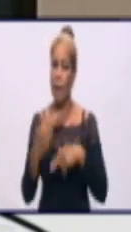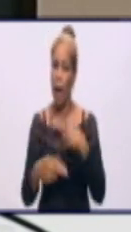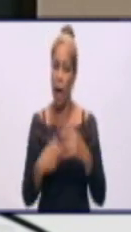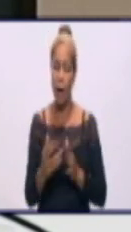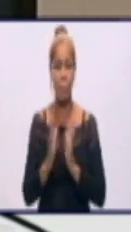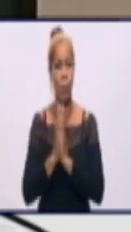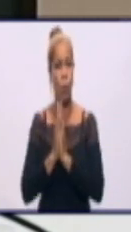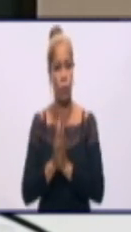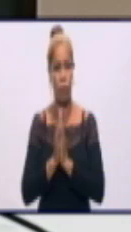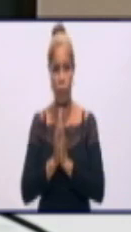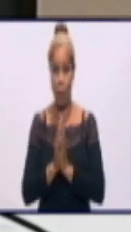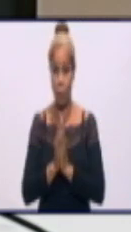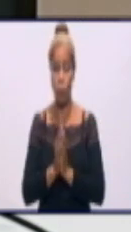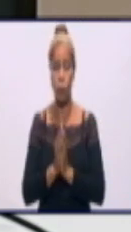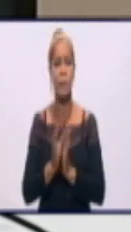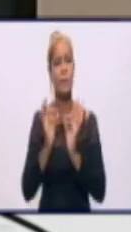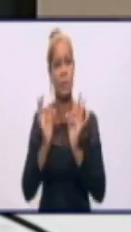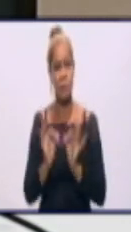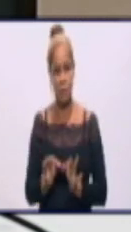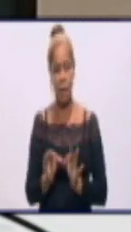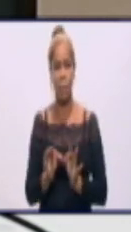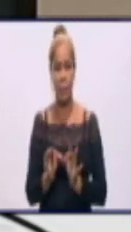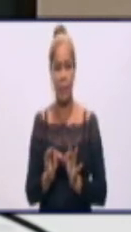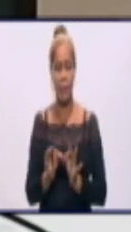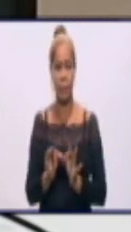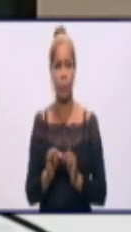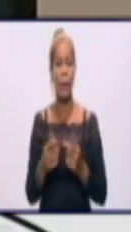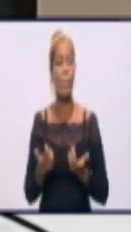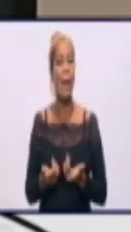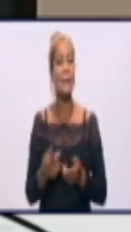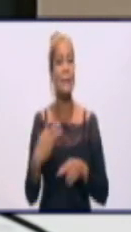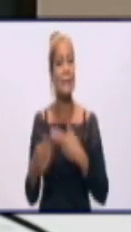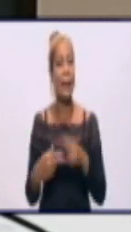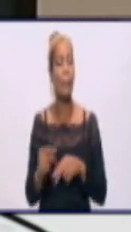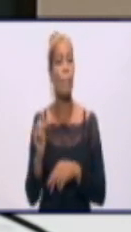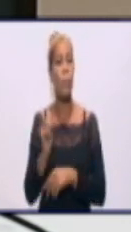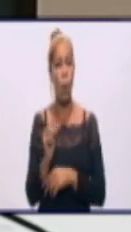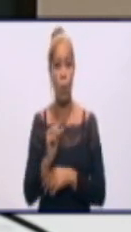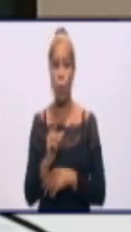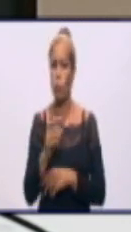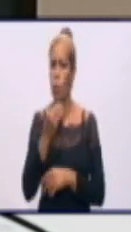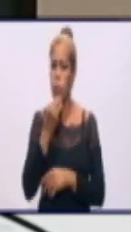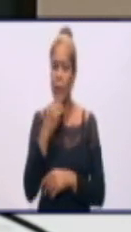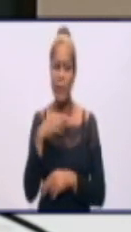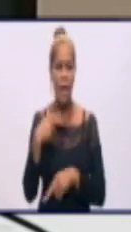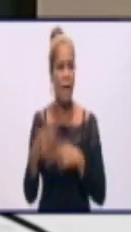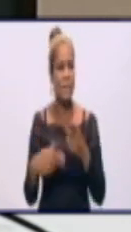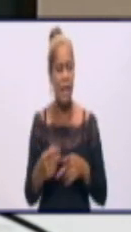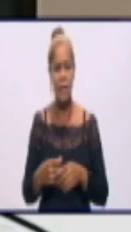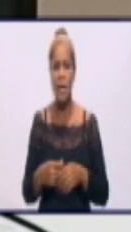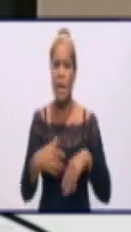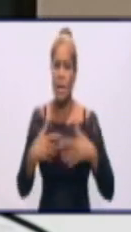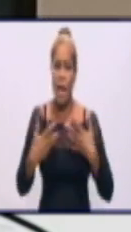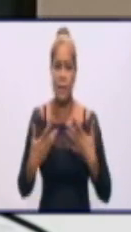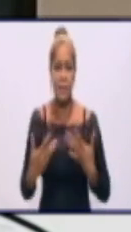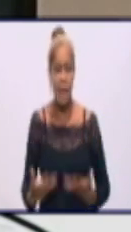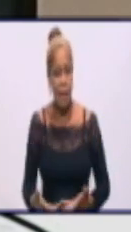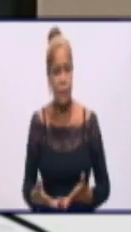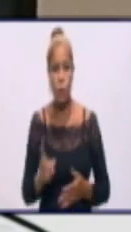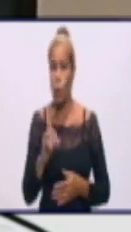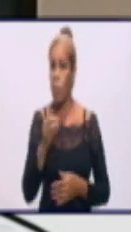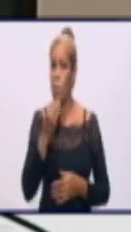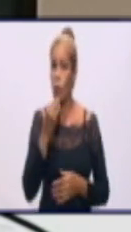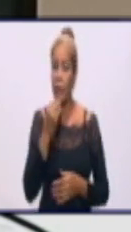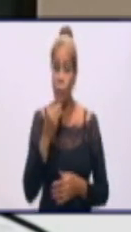infantes va a ser siempre insuficiente. No nos puede parecer una exageración hoy cuando tratemos